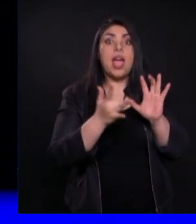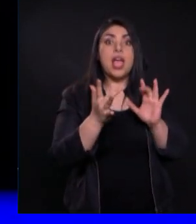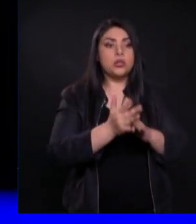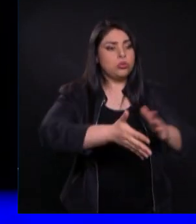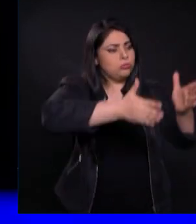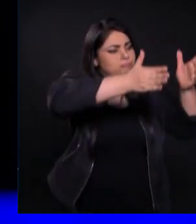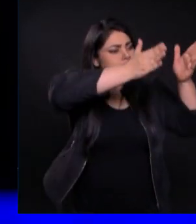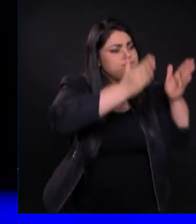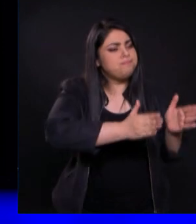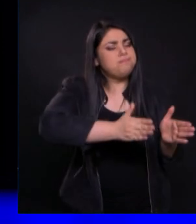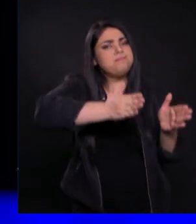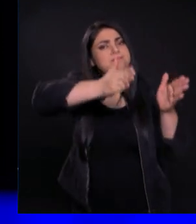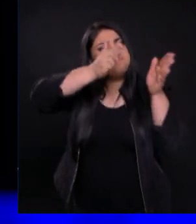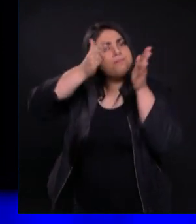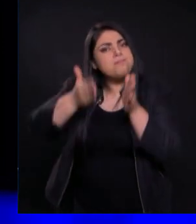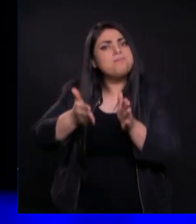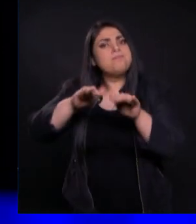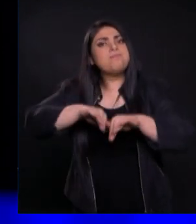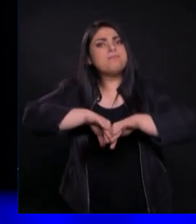un estándar